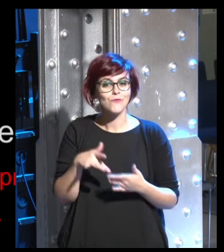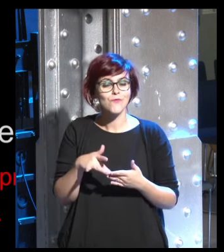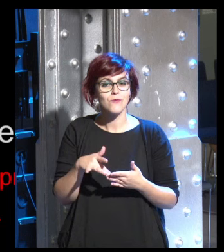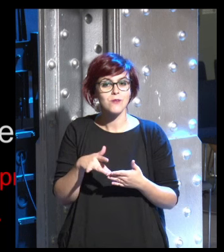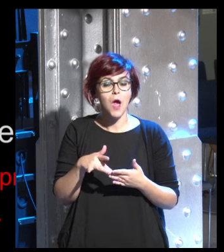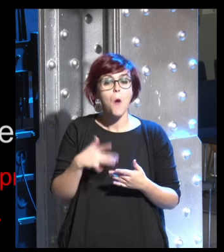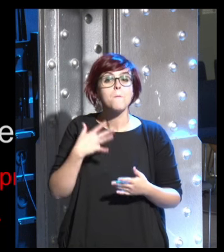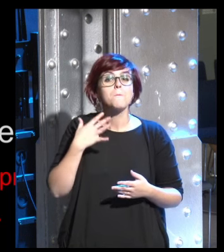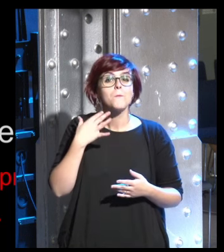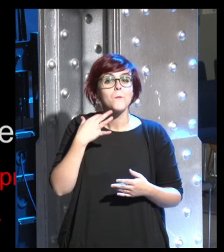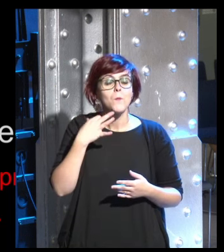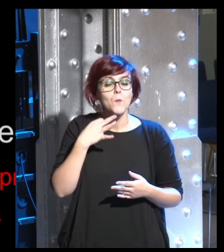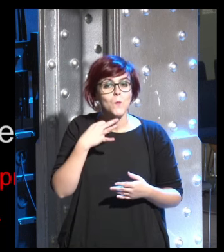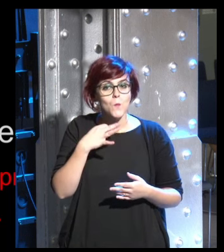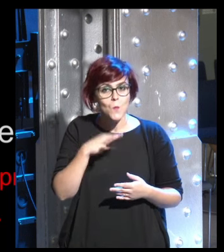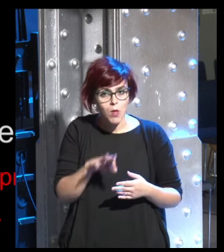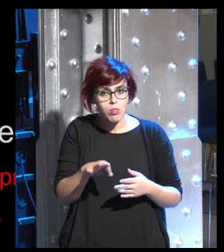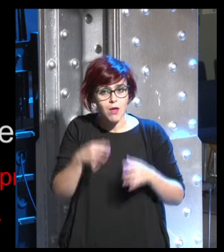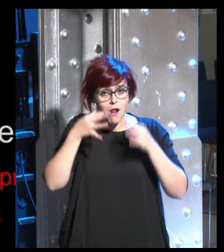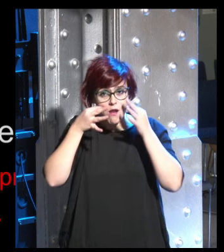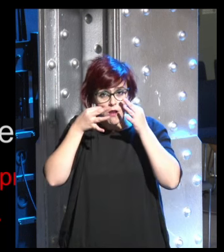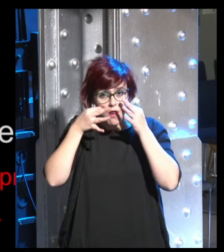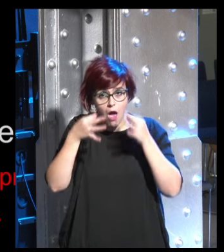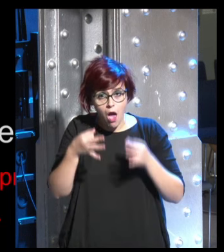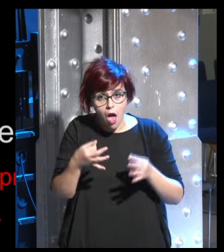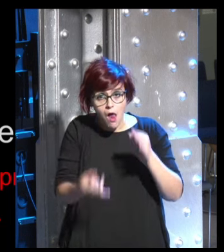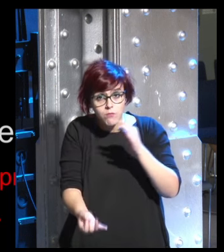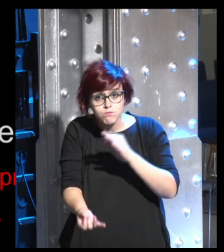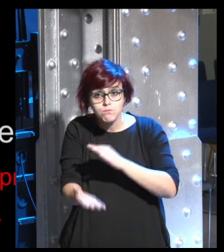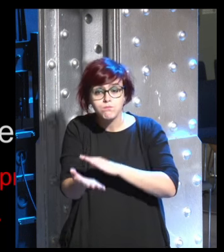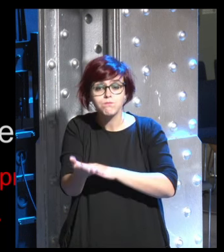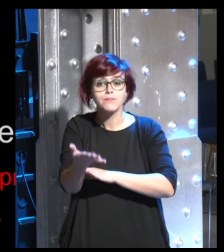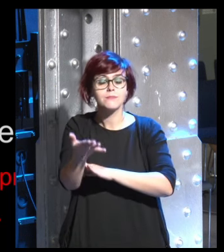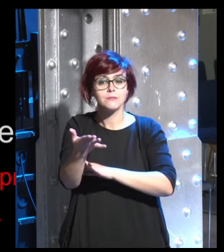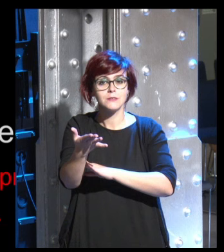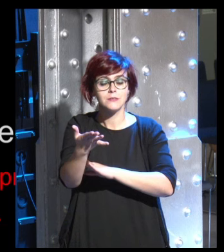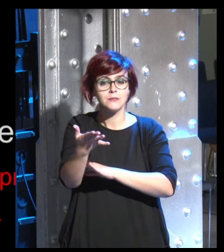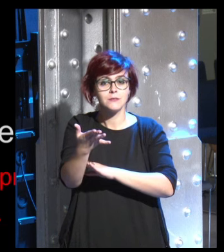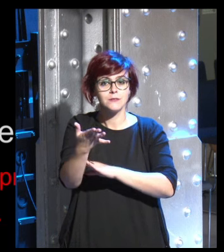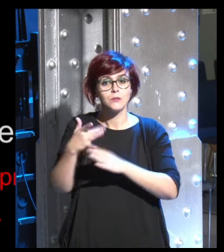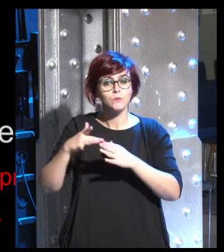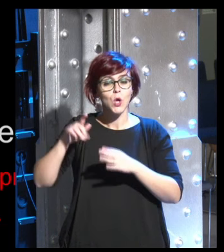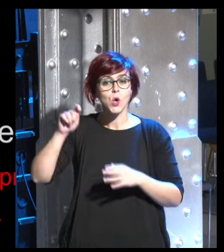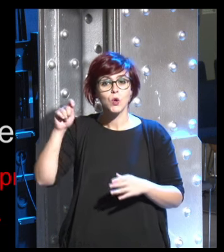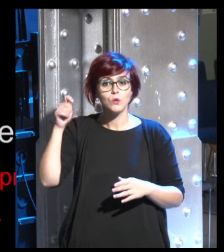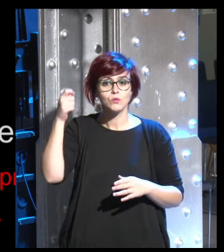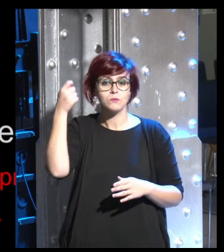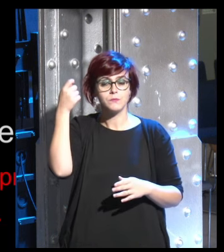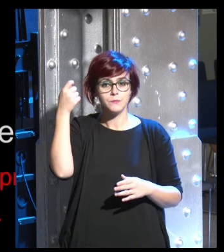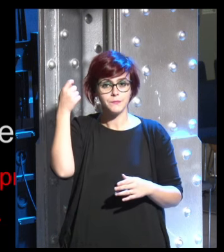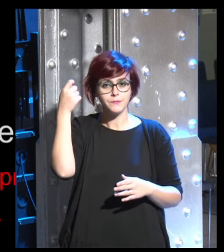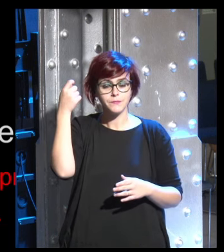una posibilidad real de poder llegar a a